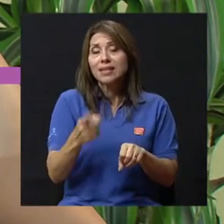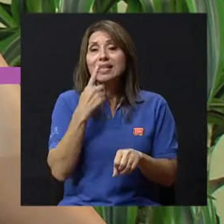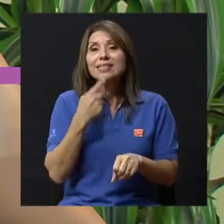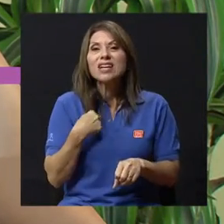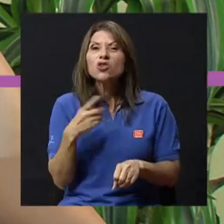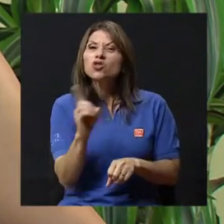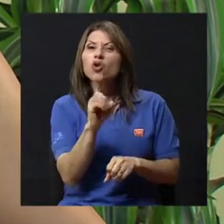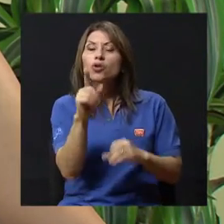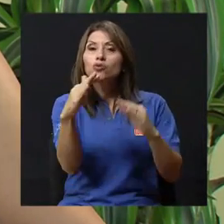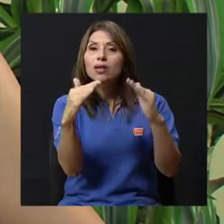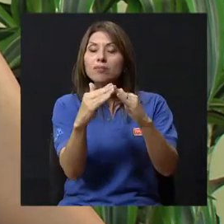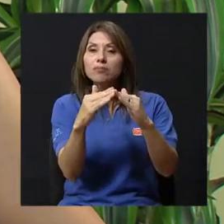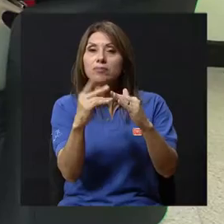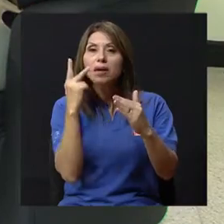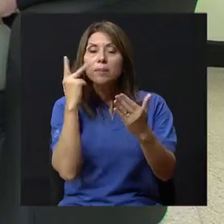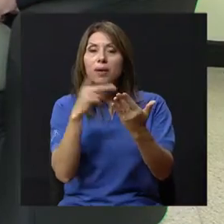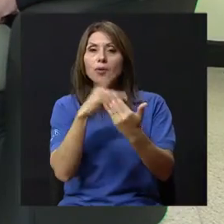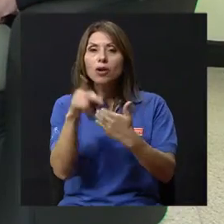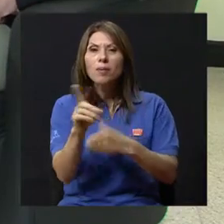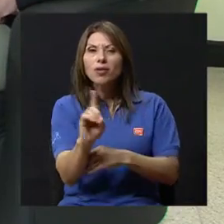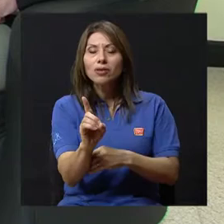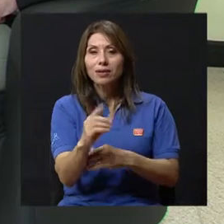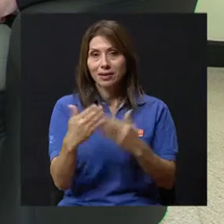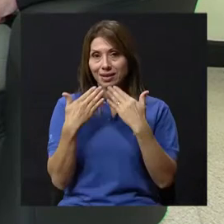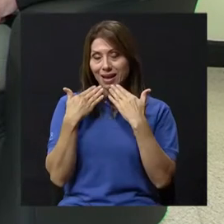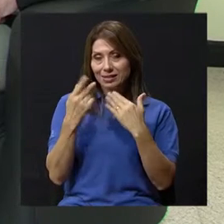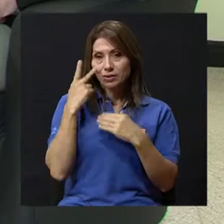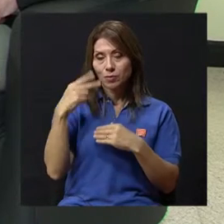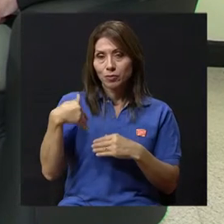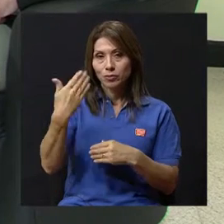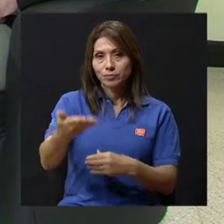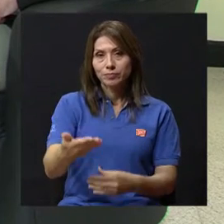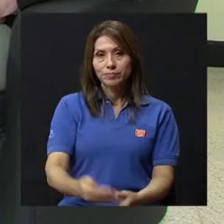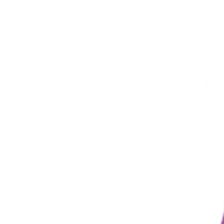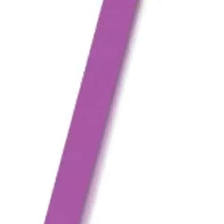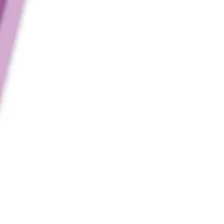desde dónde nos ven. Muchísimas gracias y hasta la próxima.